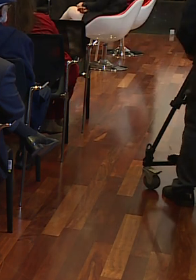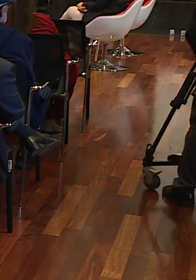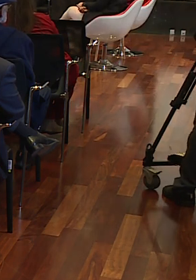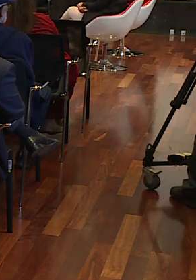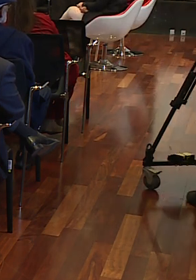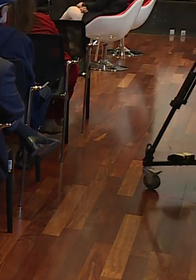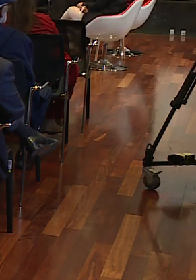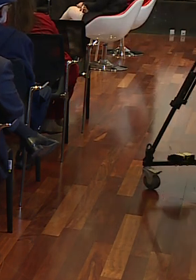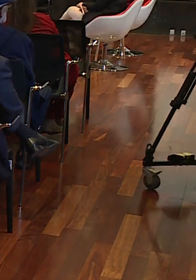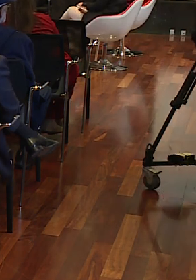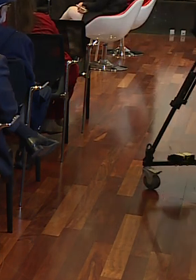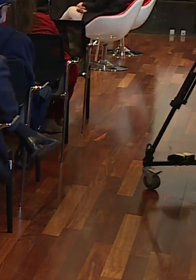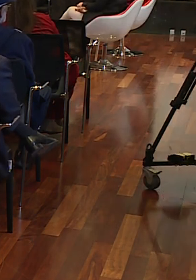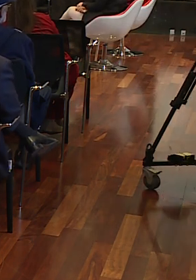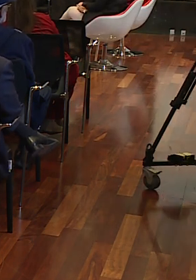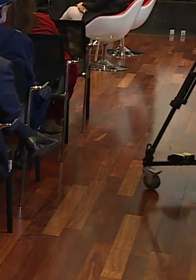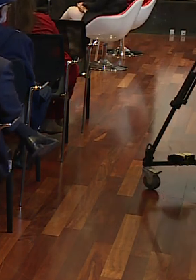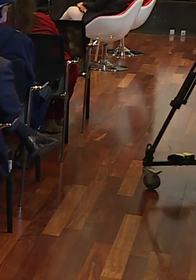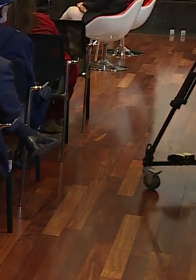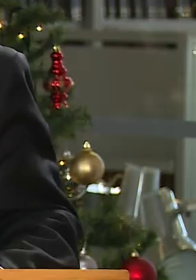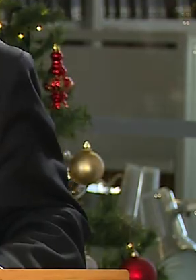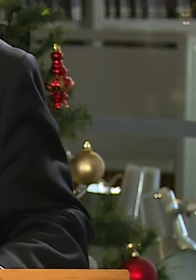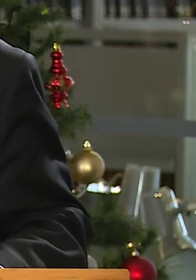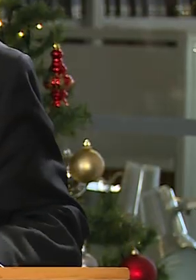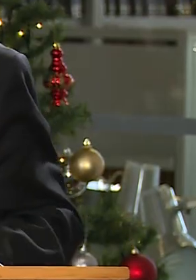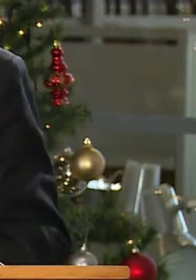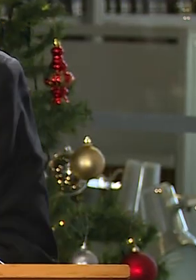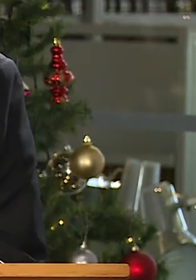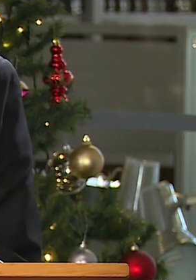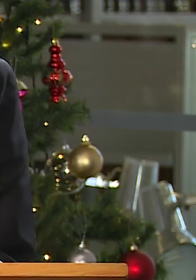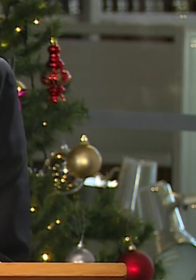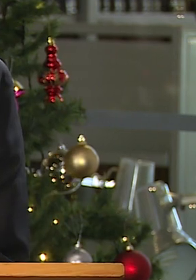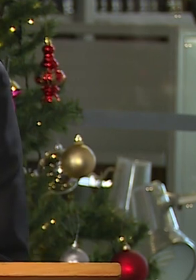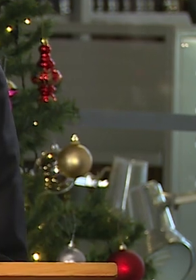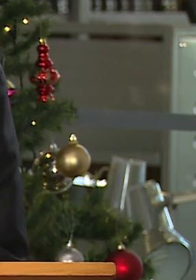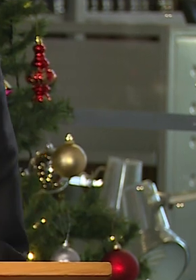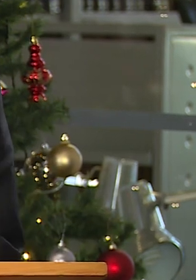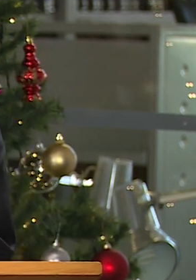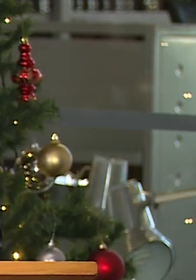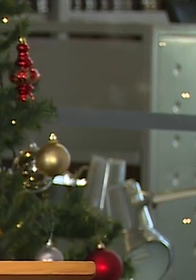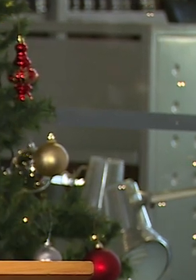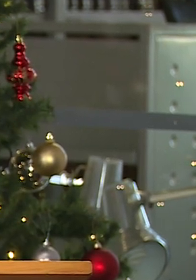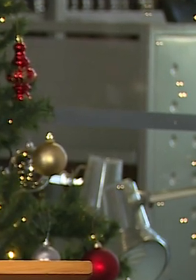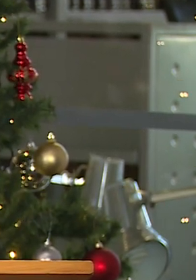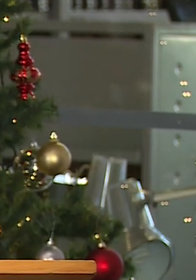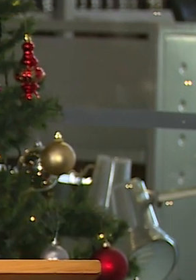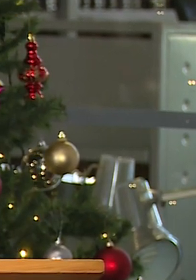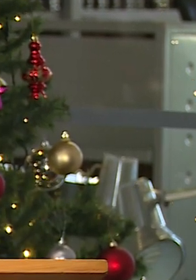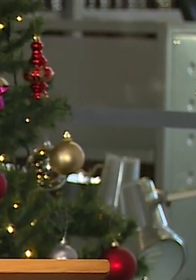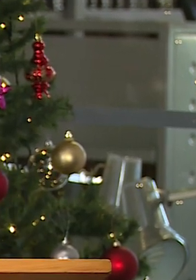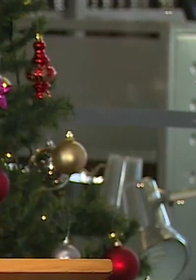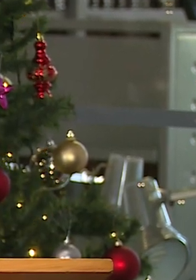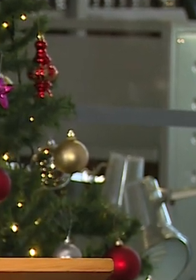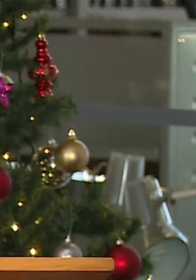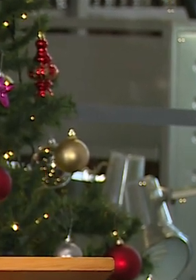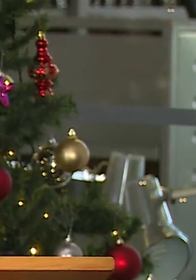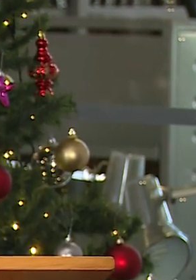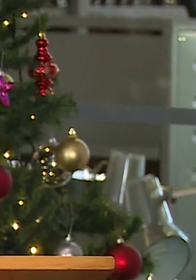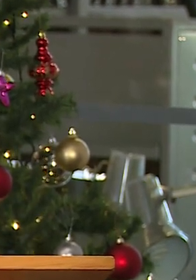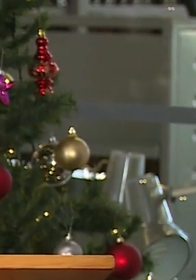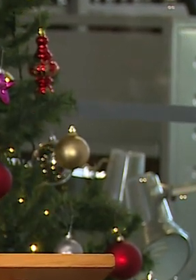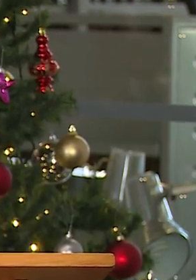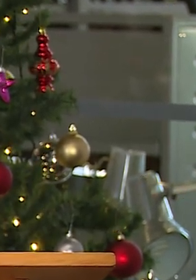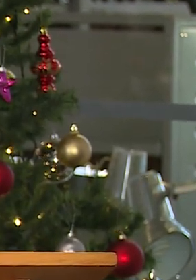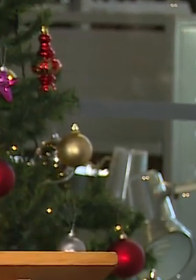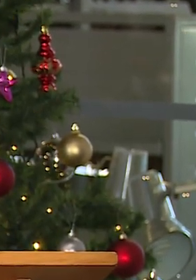Muchas gracias. Muy buenos días a todos y a todas, diputadas, senadores, señores secretarios general, señor prosecretario,